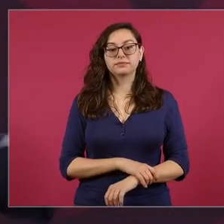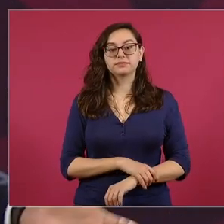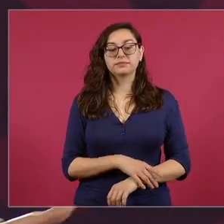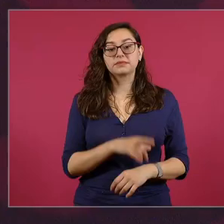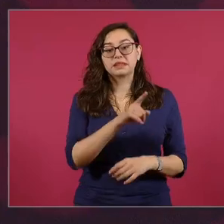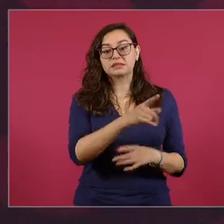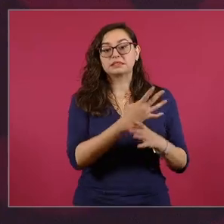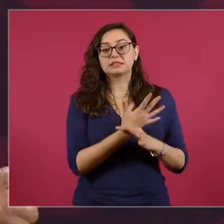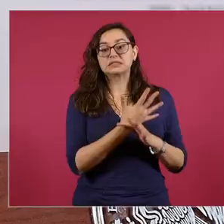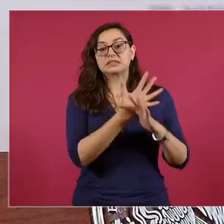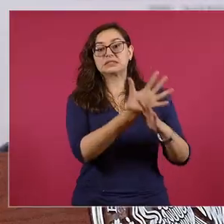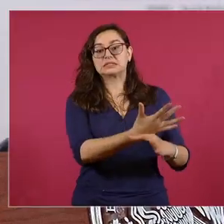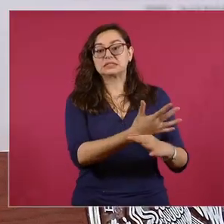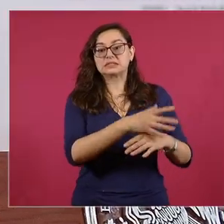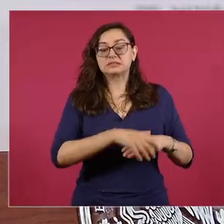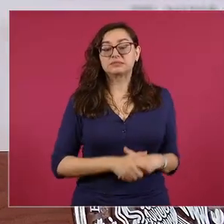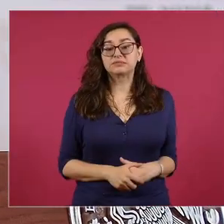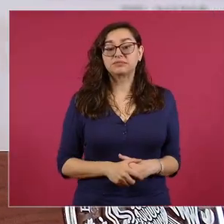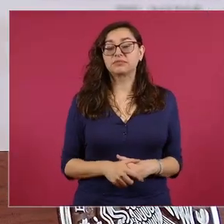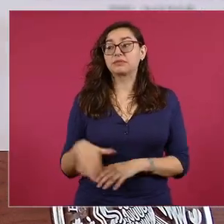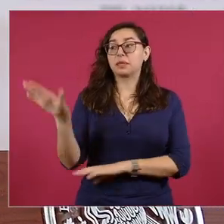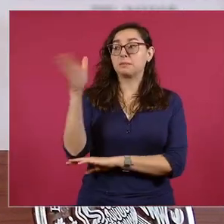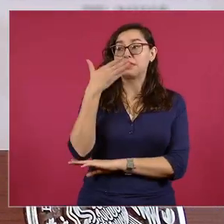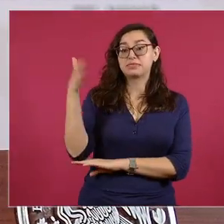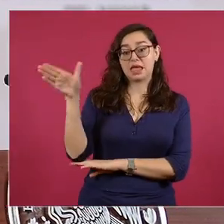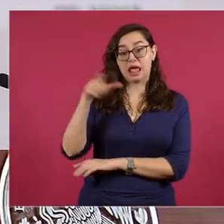me robé el águila de la bandera,